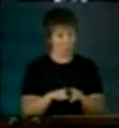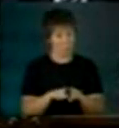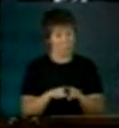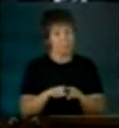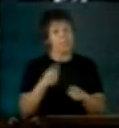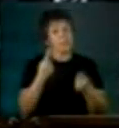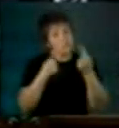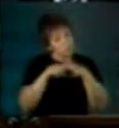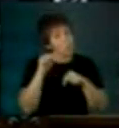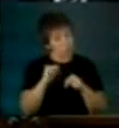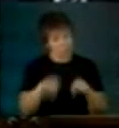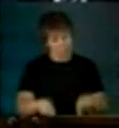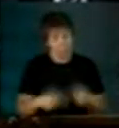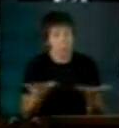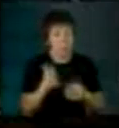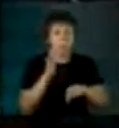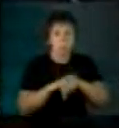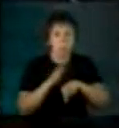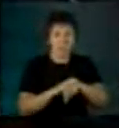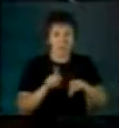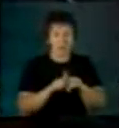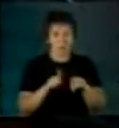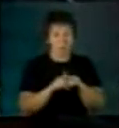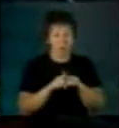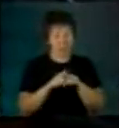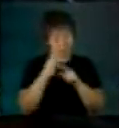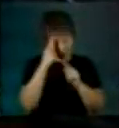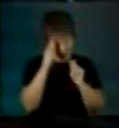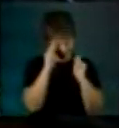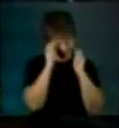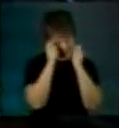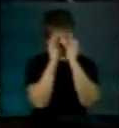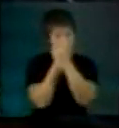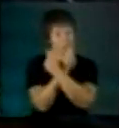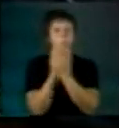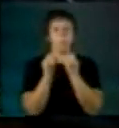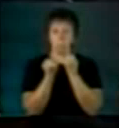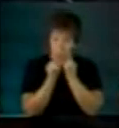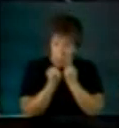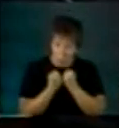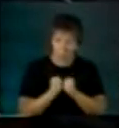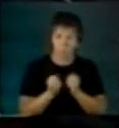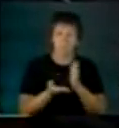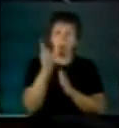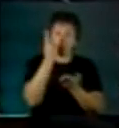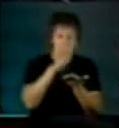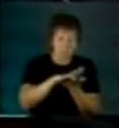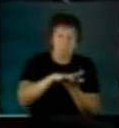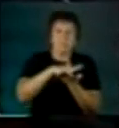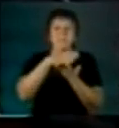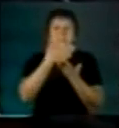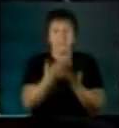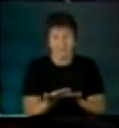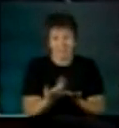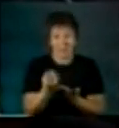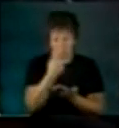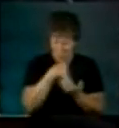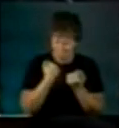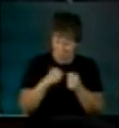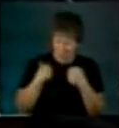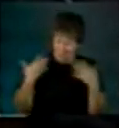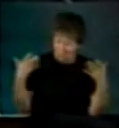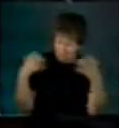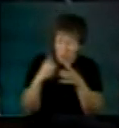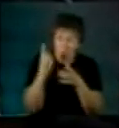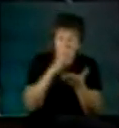probable que todos estemos ahora más maduros y por tanto listos para pasar a una etapa cualitativamente